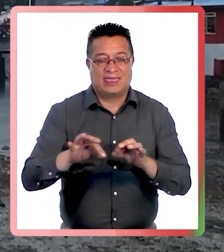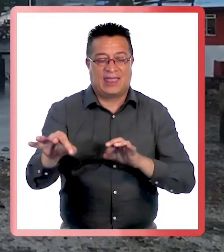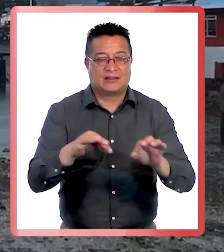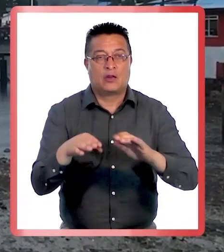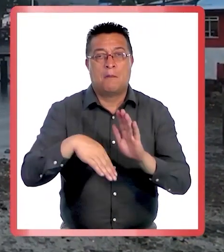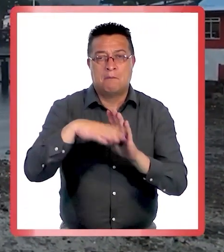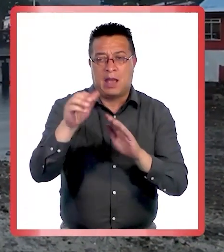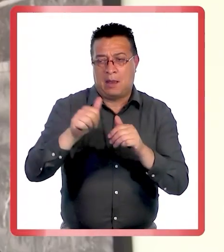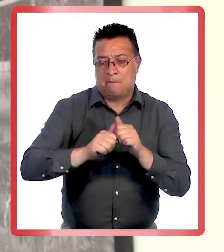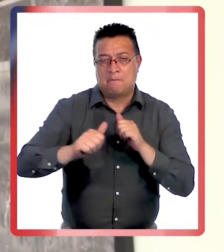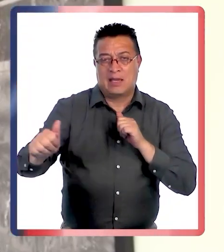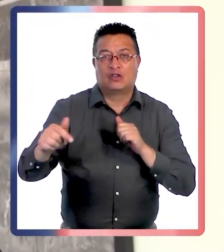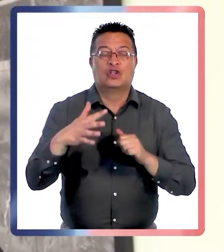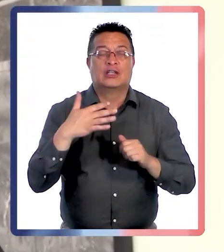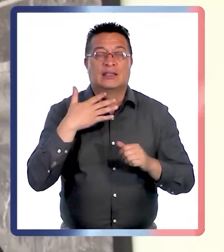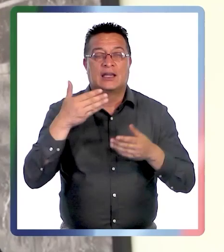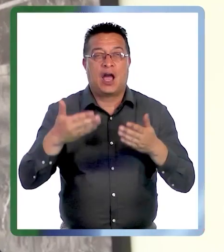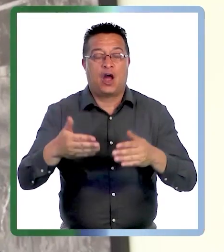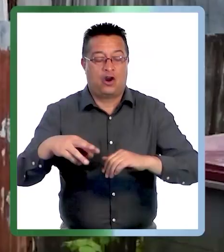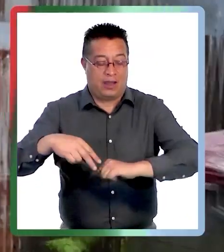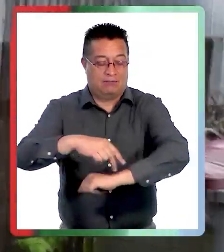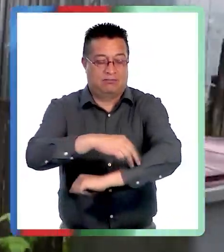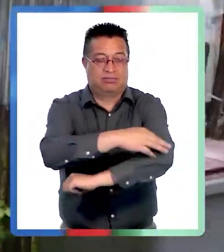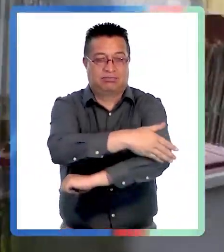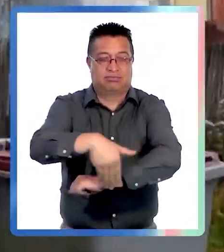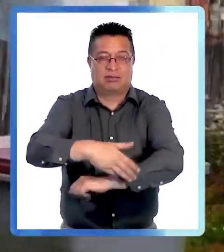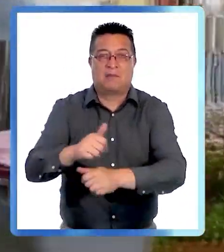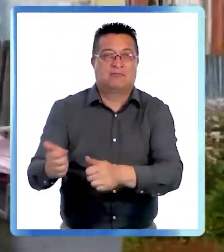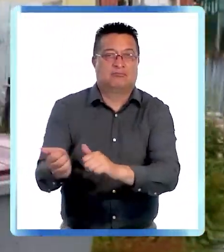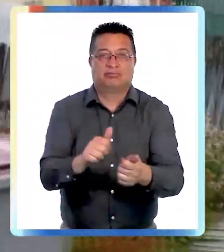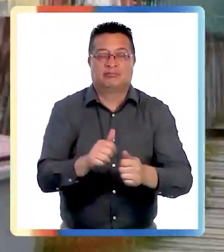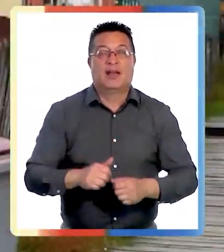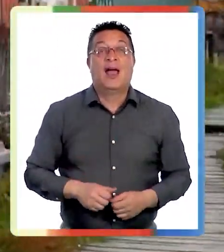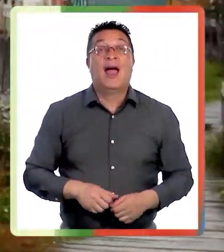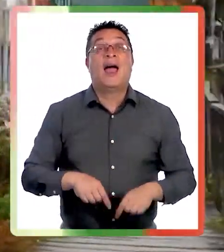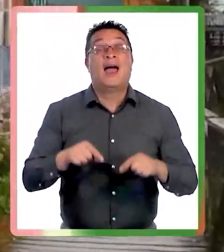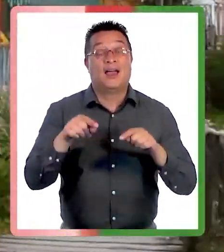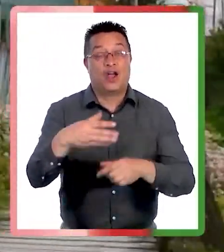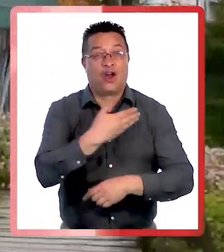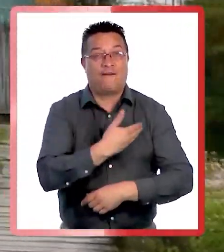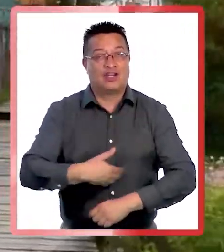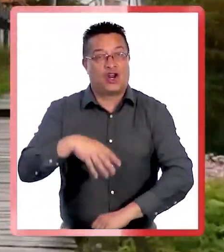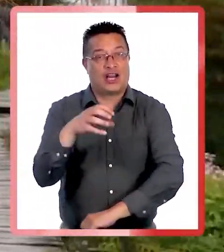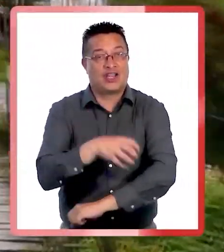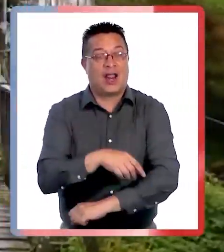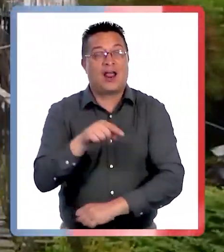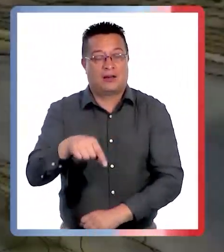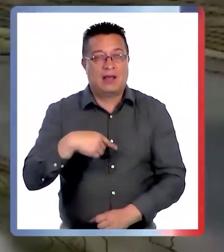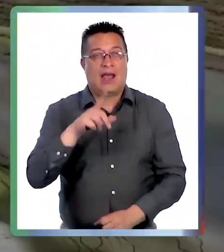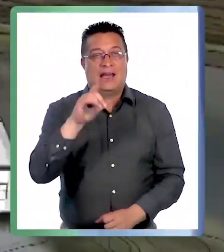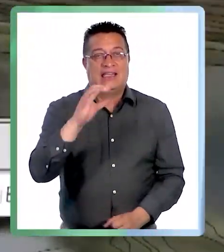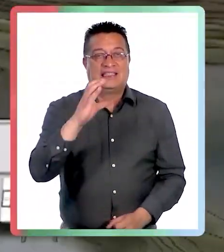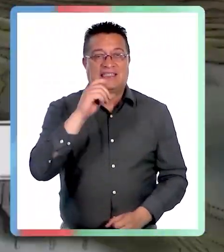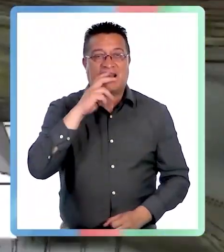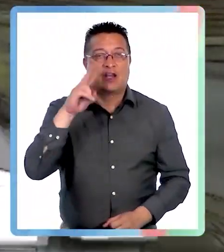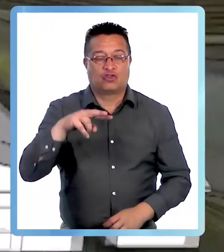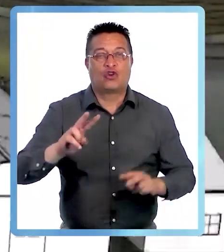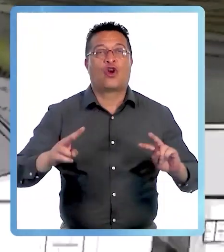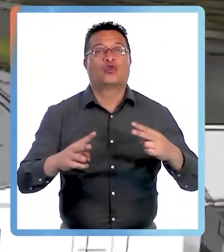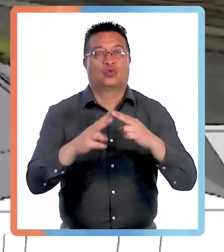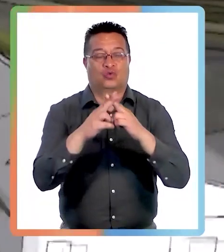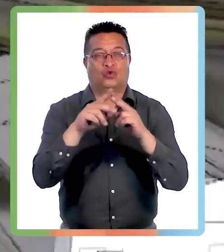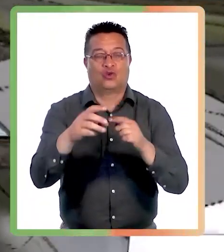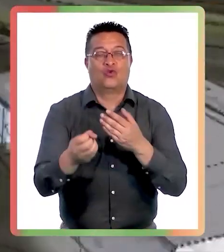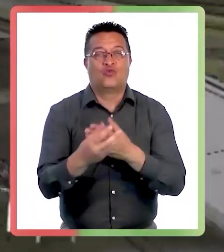más metros lineales que los que existen hoy día por el borde costero. Desde gobierno regional ya están trabajando en licitar la construcción de estos nuevos